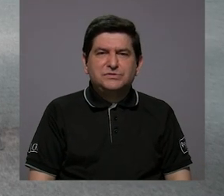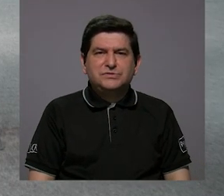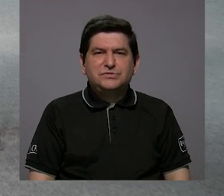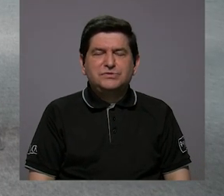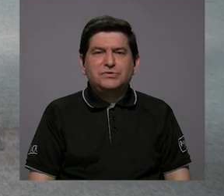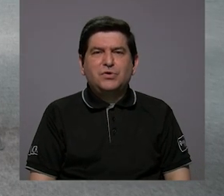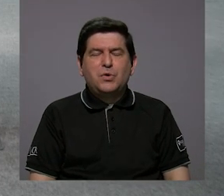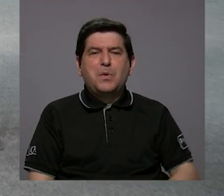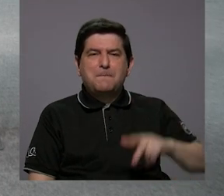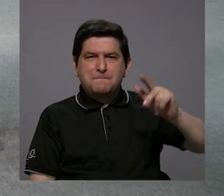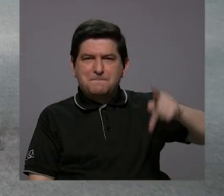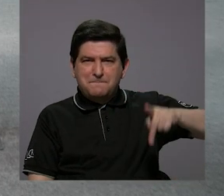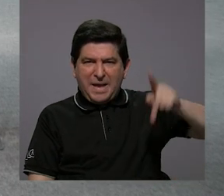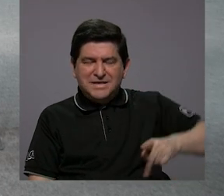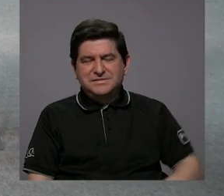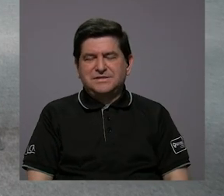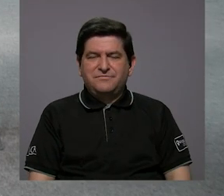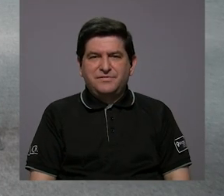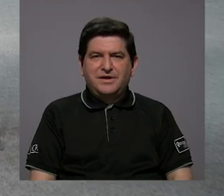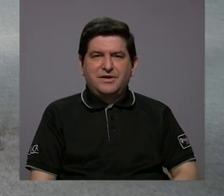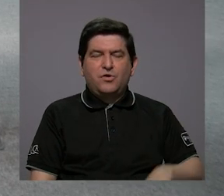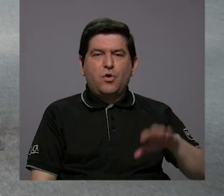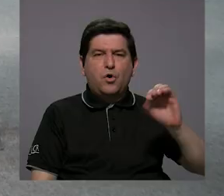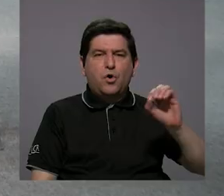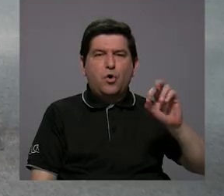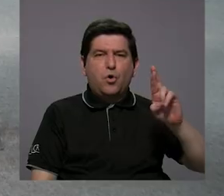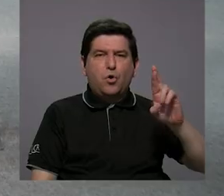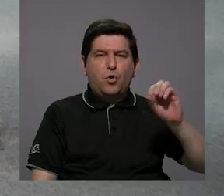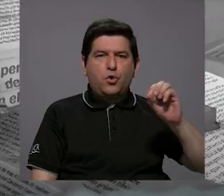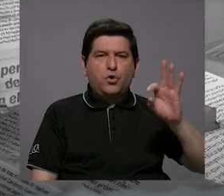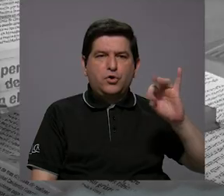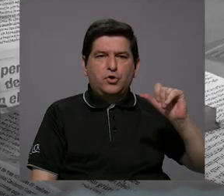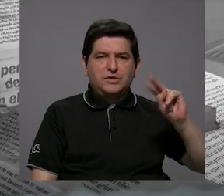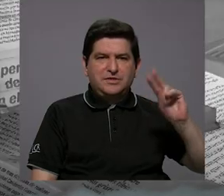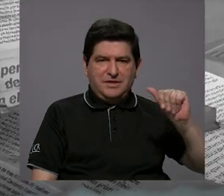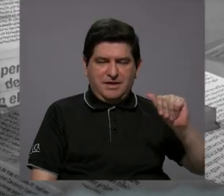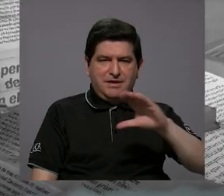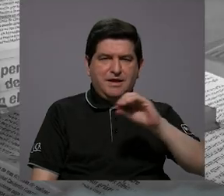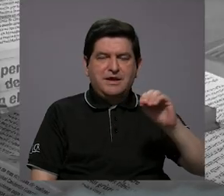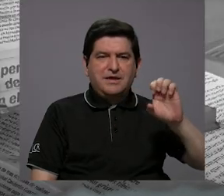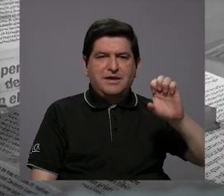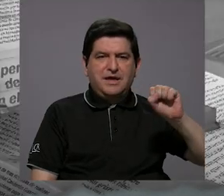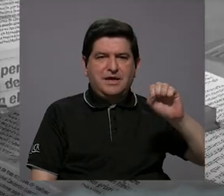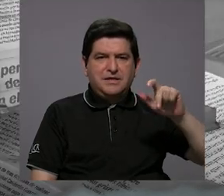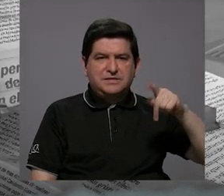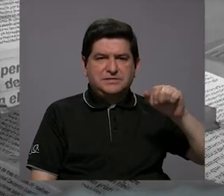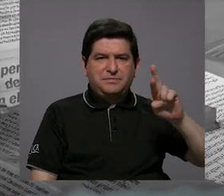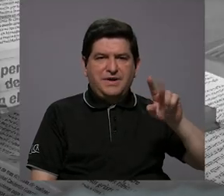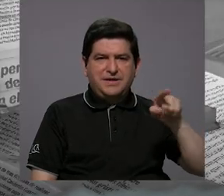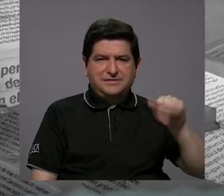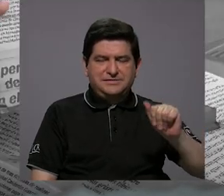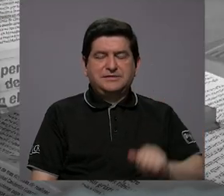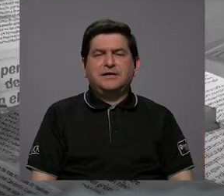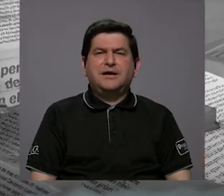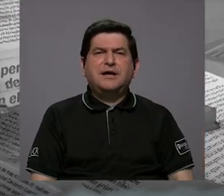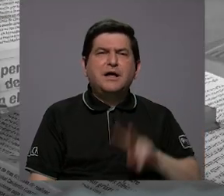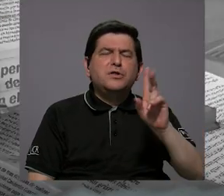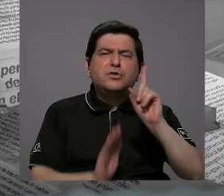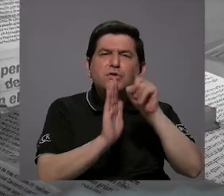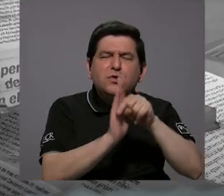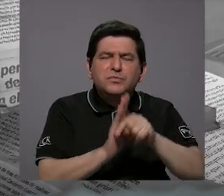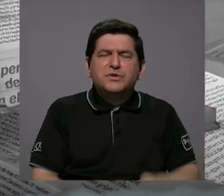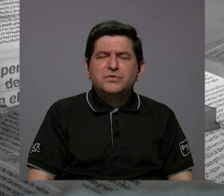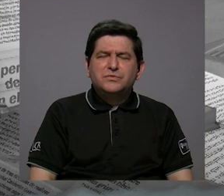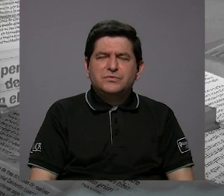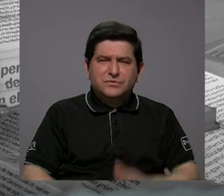en el Pacífico, la zona esparso, brotina, que hemos estado estudiando. No quiero terminar este programa sin que por lo menos dedicamos unos dos minutos